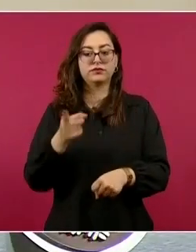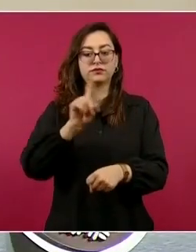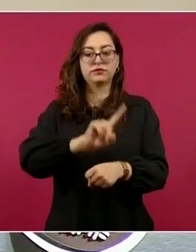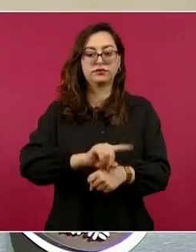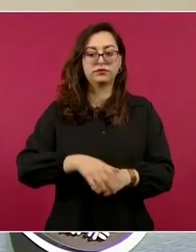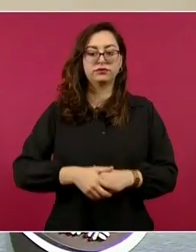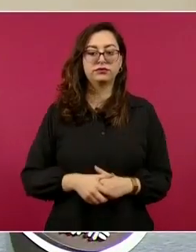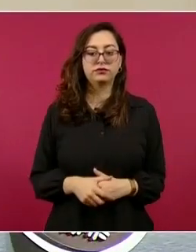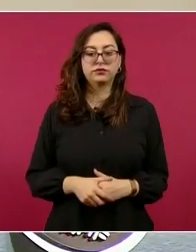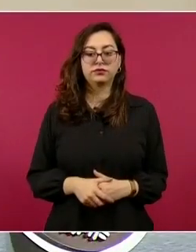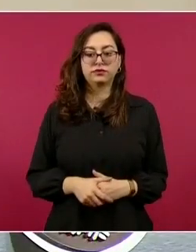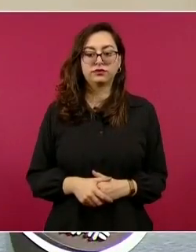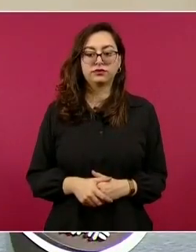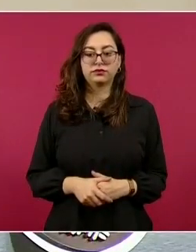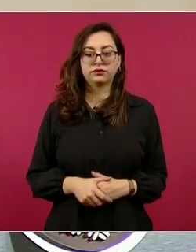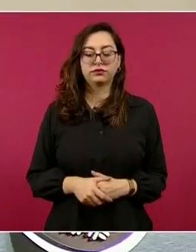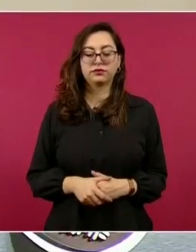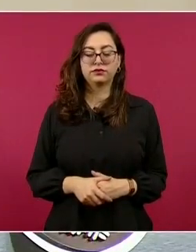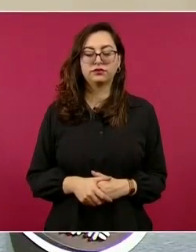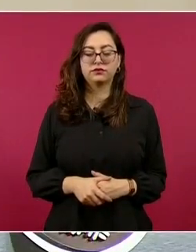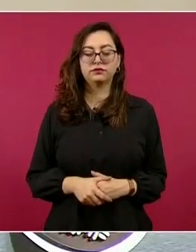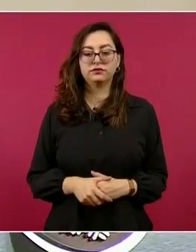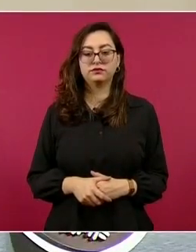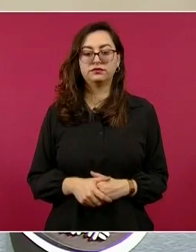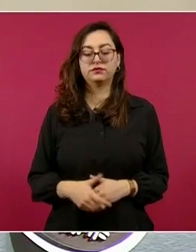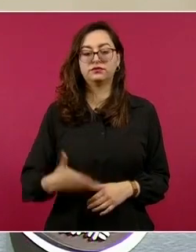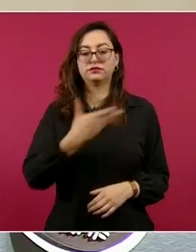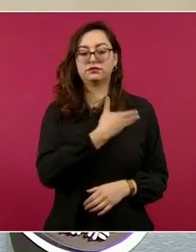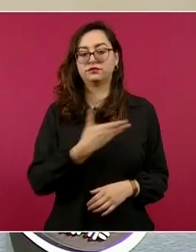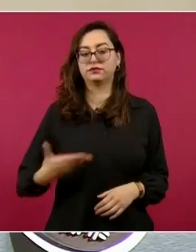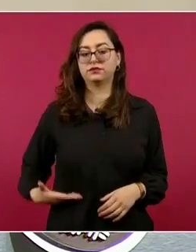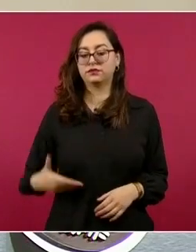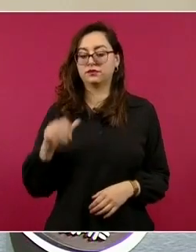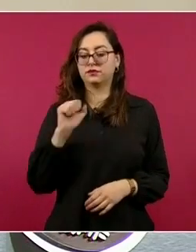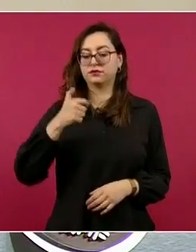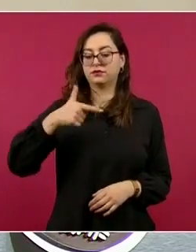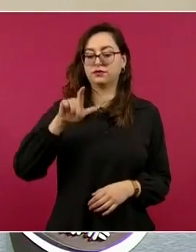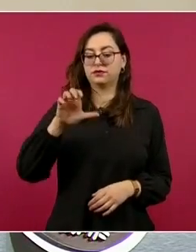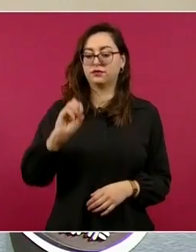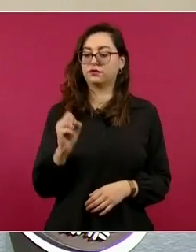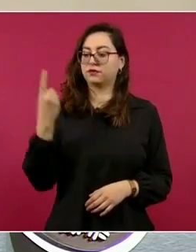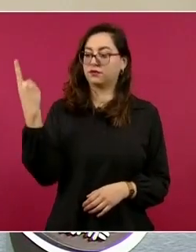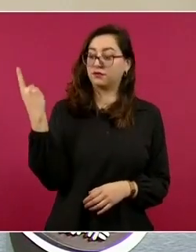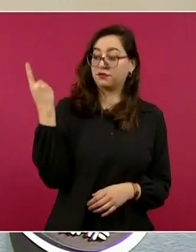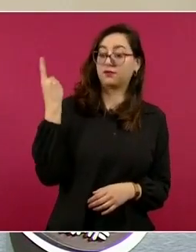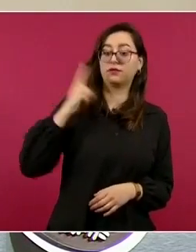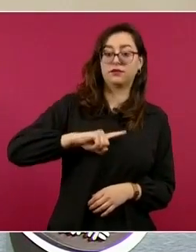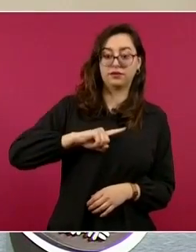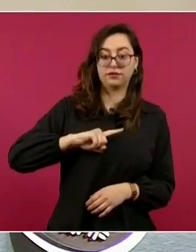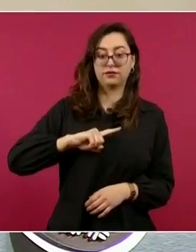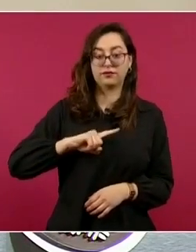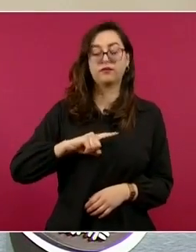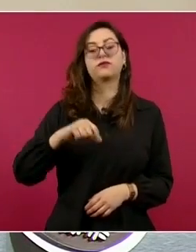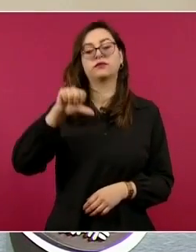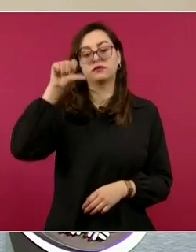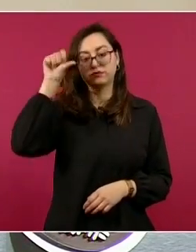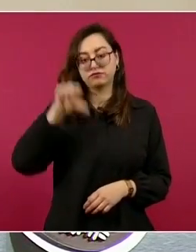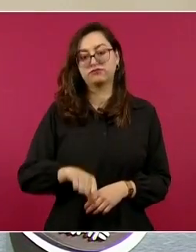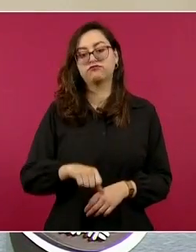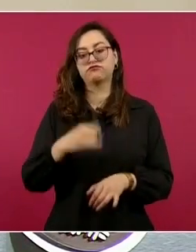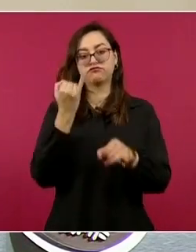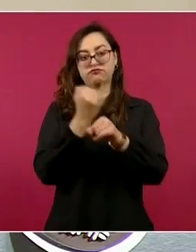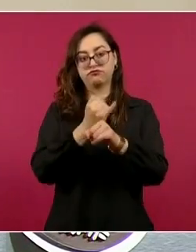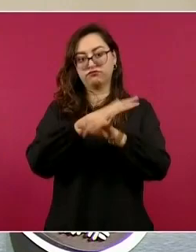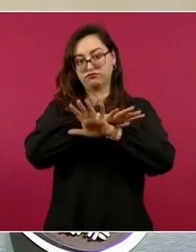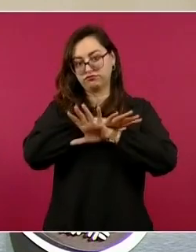Por instrucción del presidente de México, licenciado Andrés Manuel López Obrador, informamos sobre los